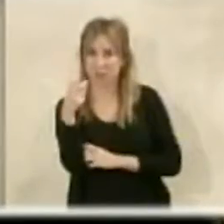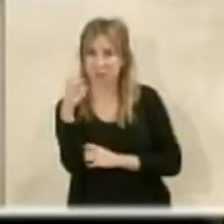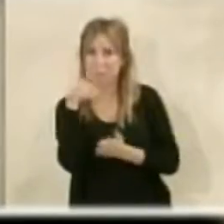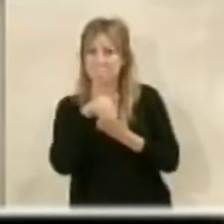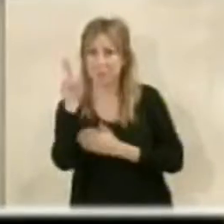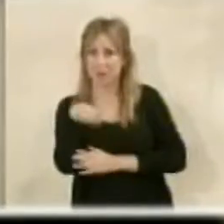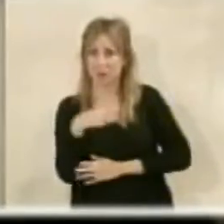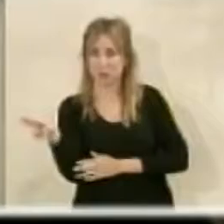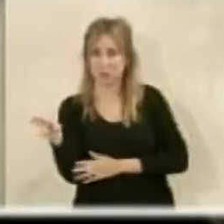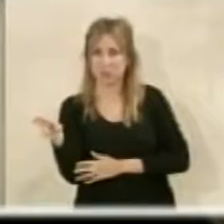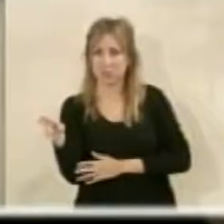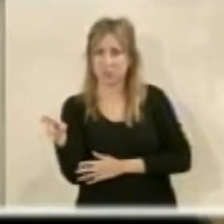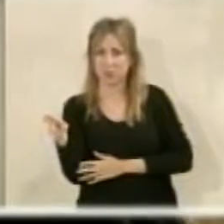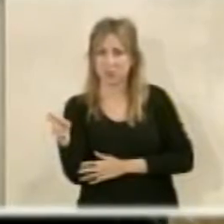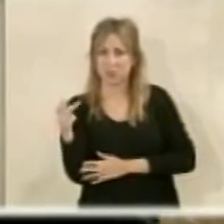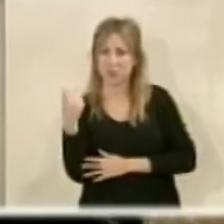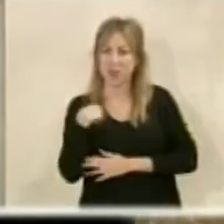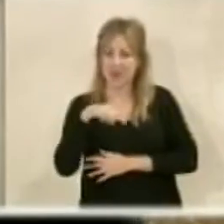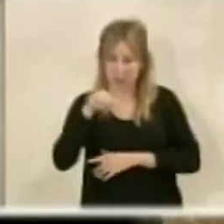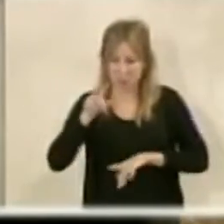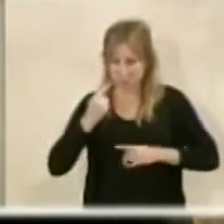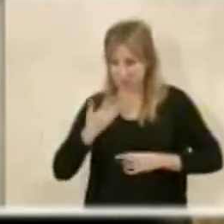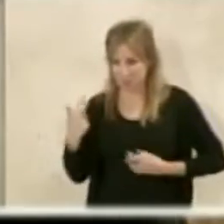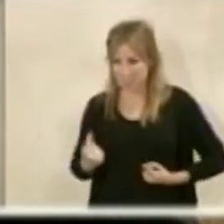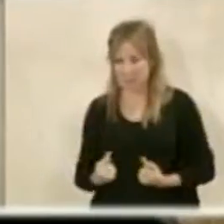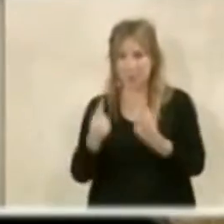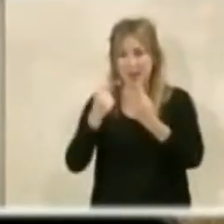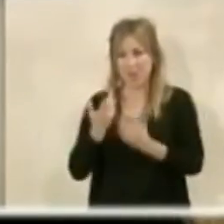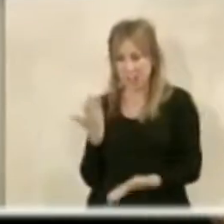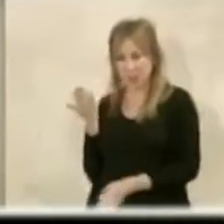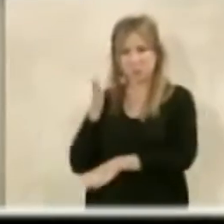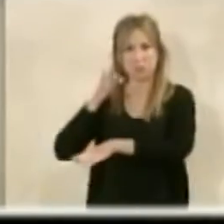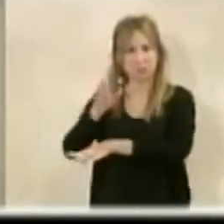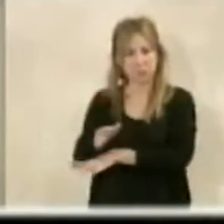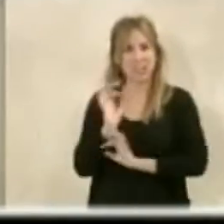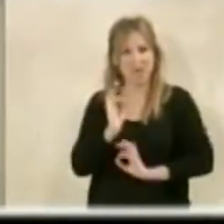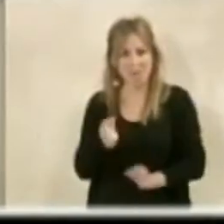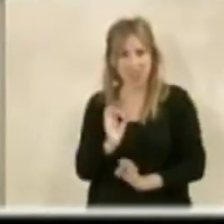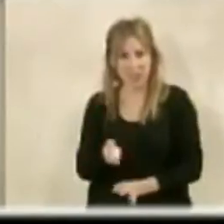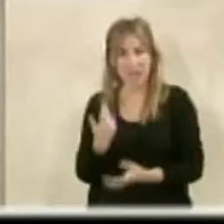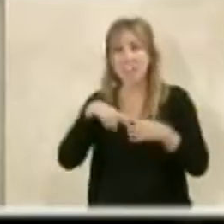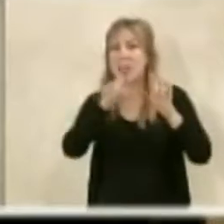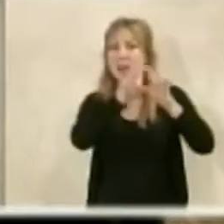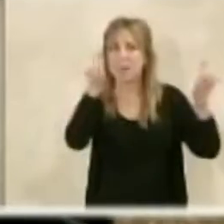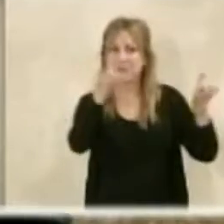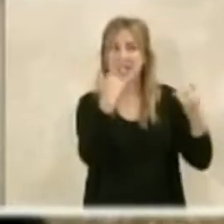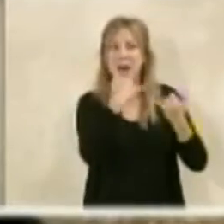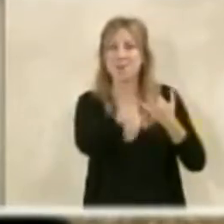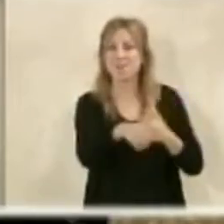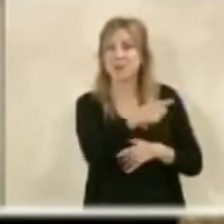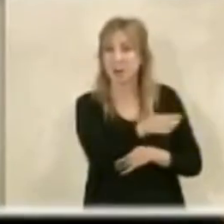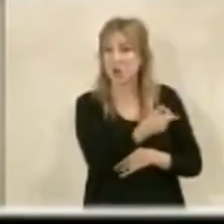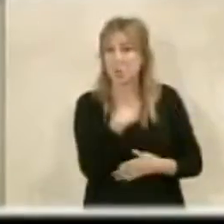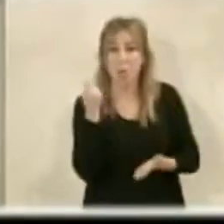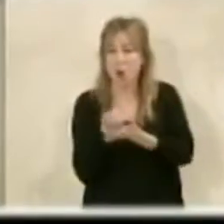Y fue la primera vez que se puso encima de la mesa y, efectivamente, y la empresa al final, como